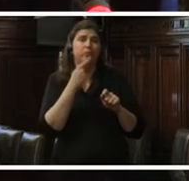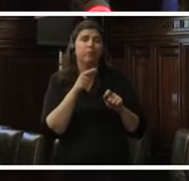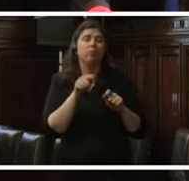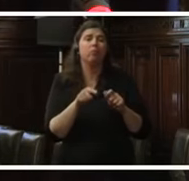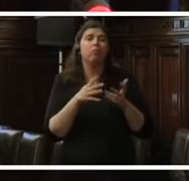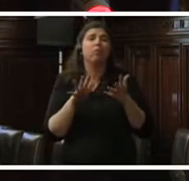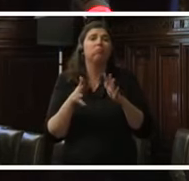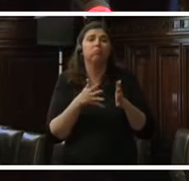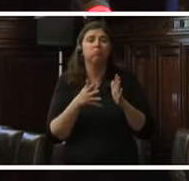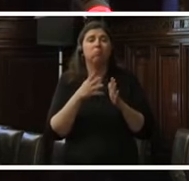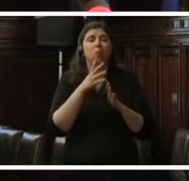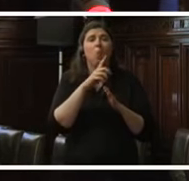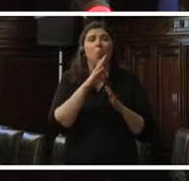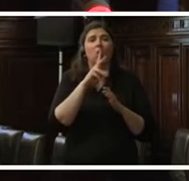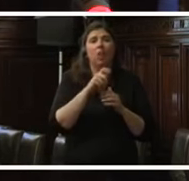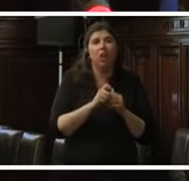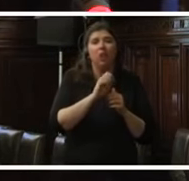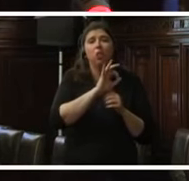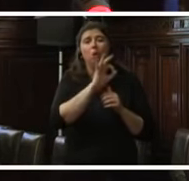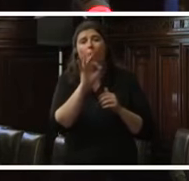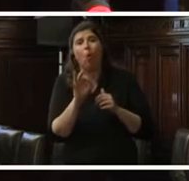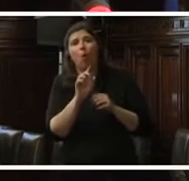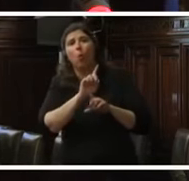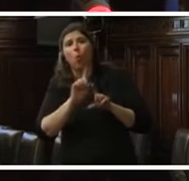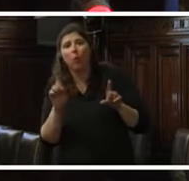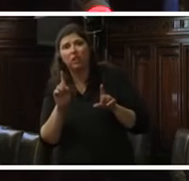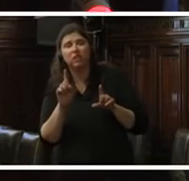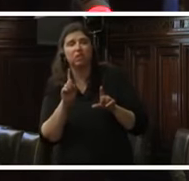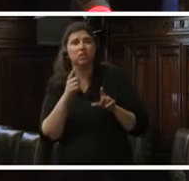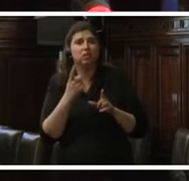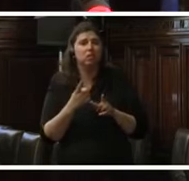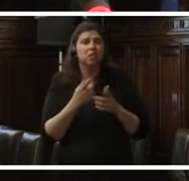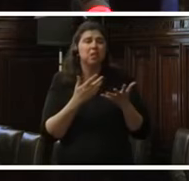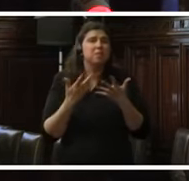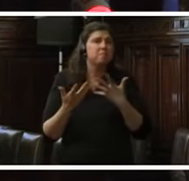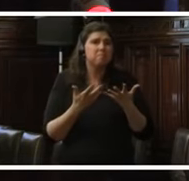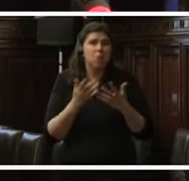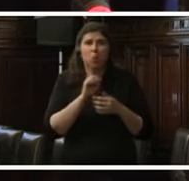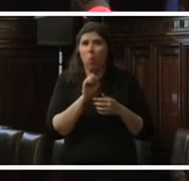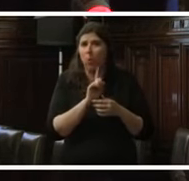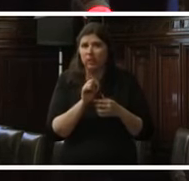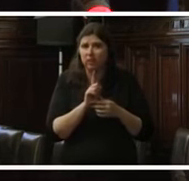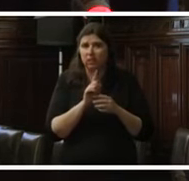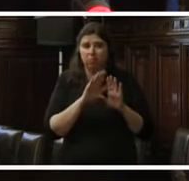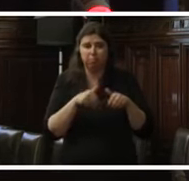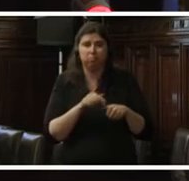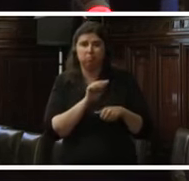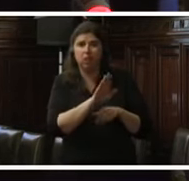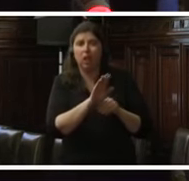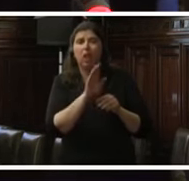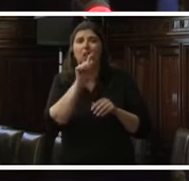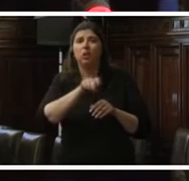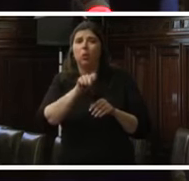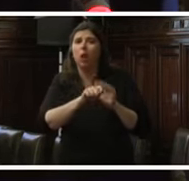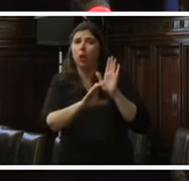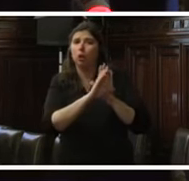decidir si un delito, él es humanidad, es o no es, no es una atribución que le corresponda al Tribunal Constitucional, sino